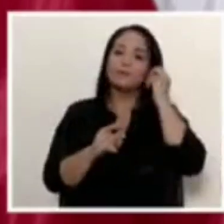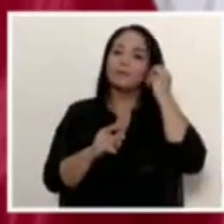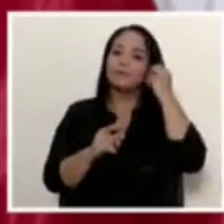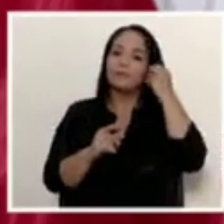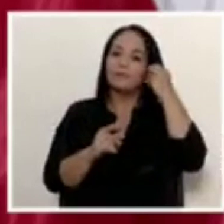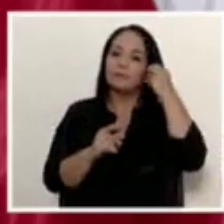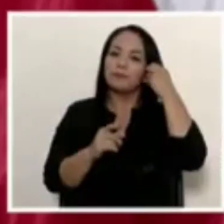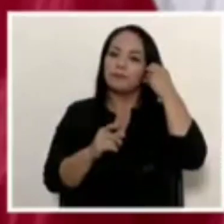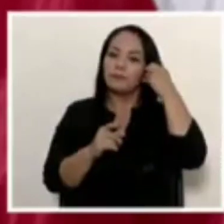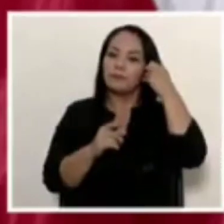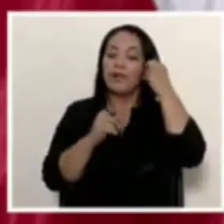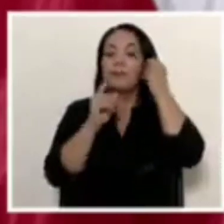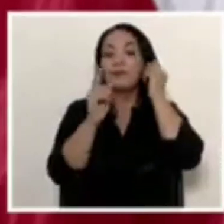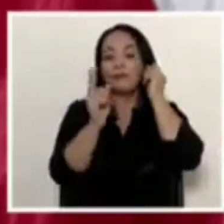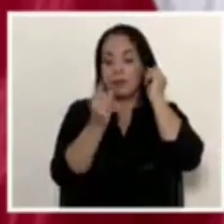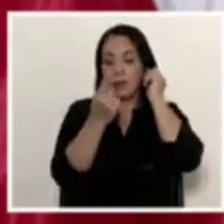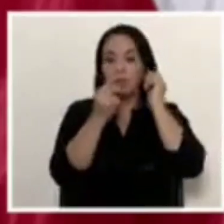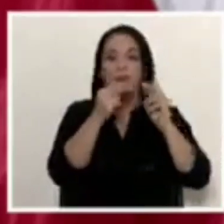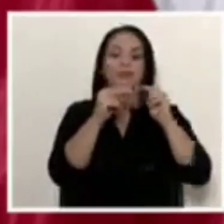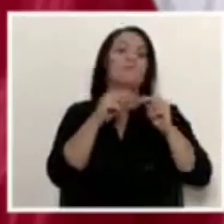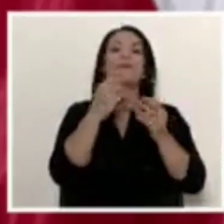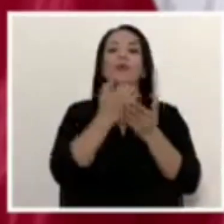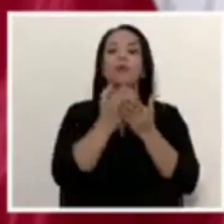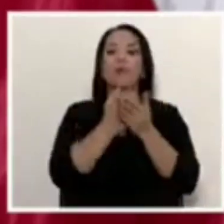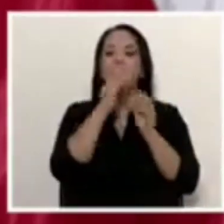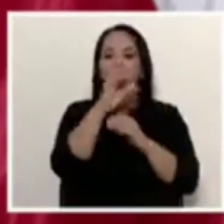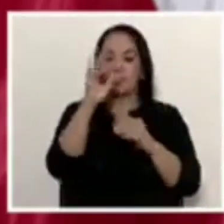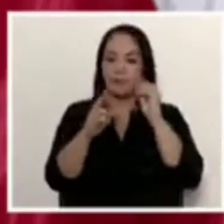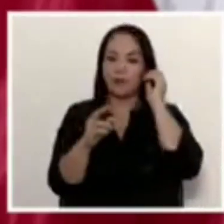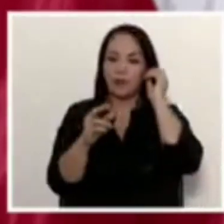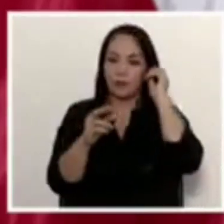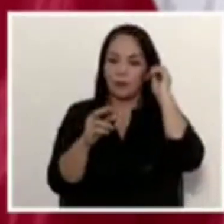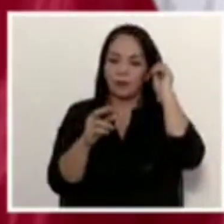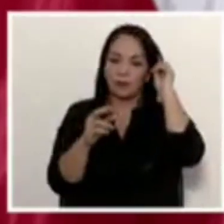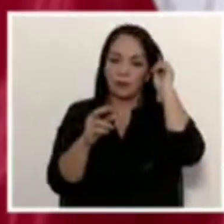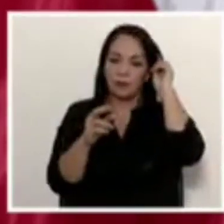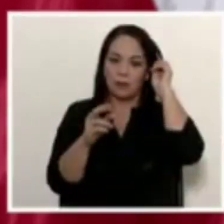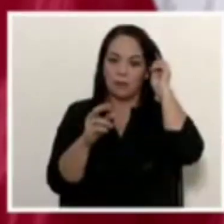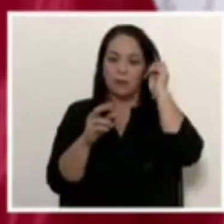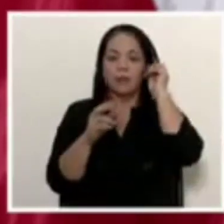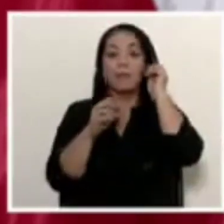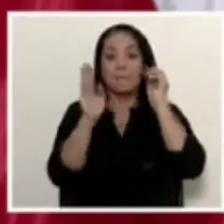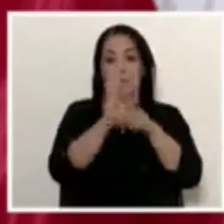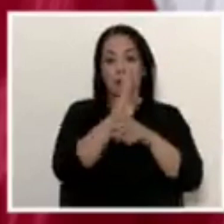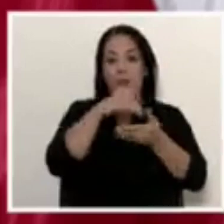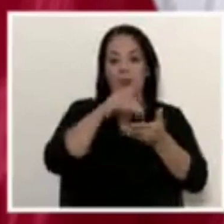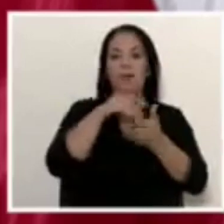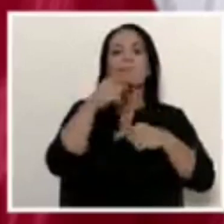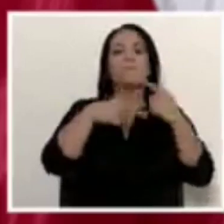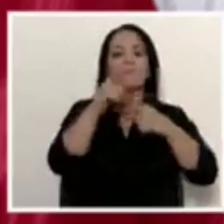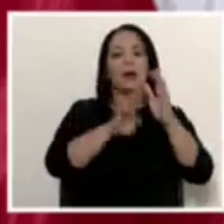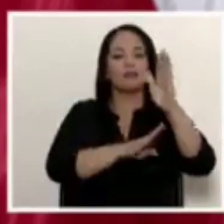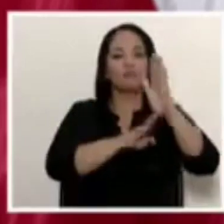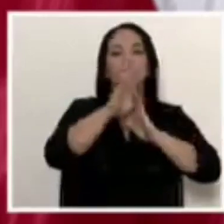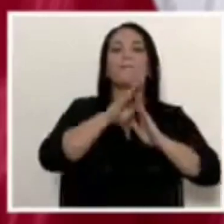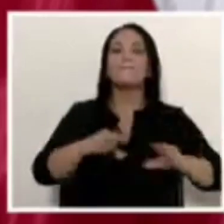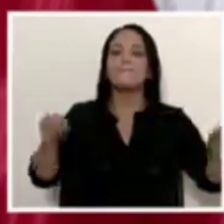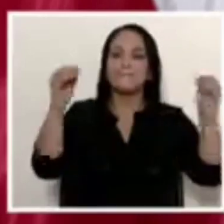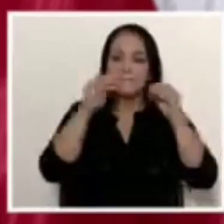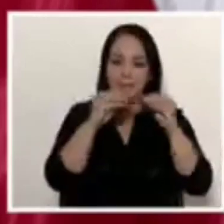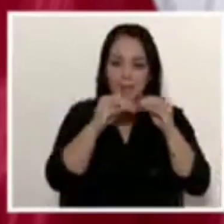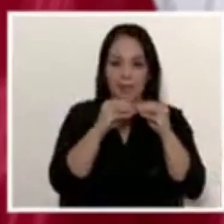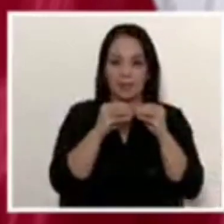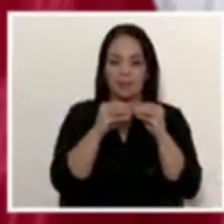noticia, la economía de Costa Rica, de acuerdo al Banco Central de Costa Rica, va a crecer mucho más